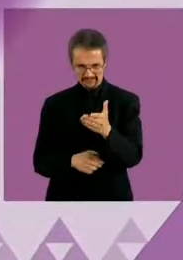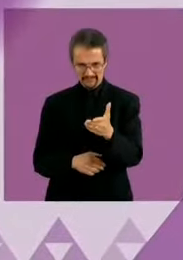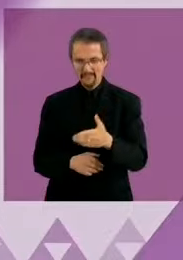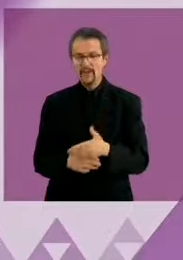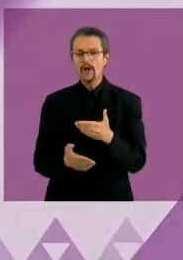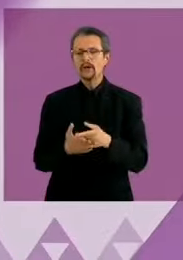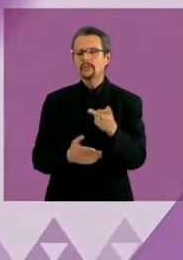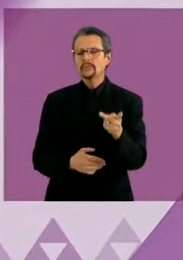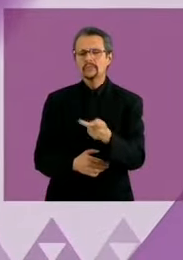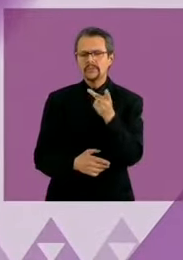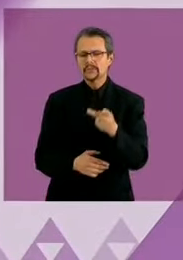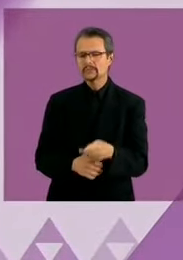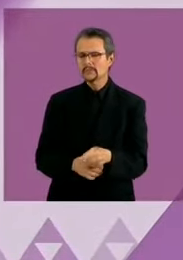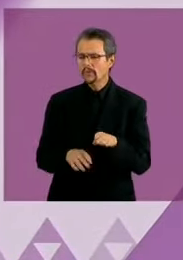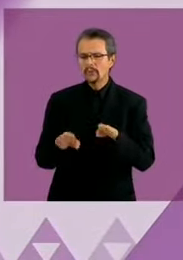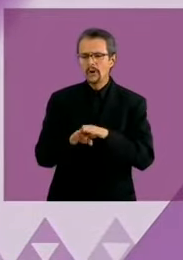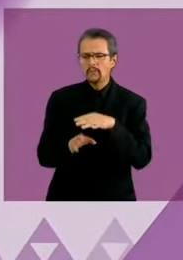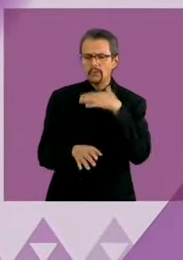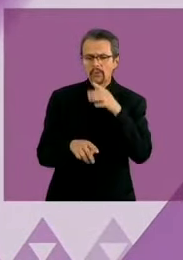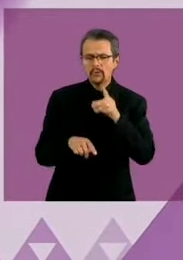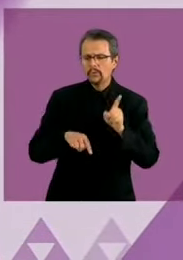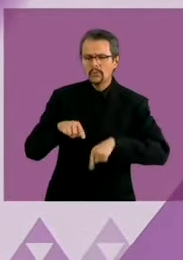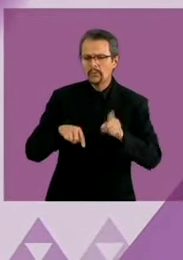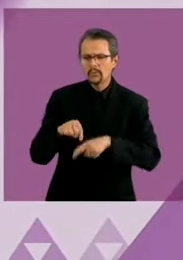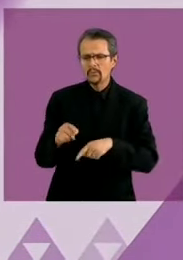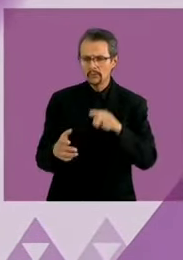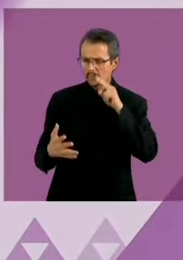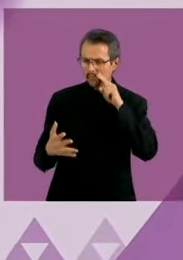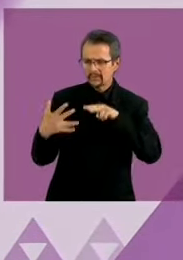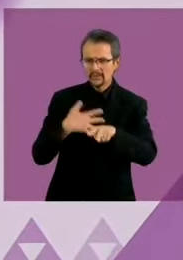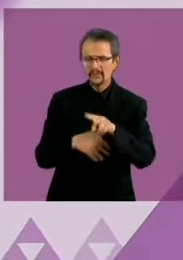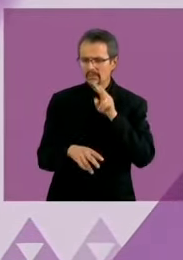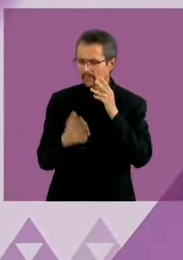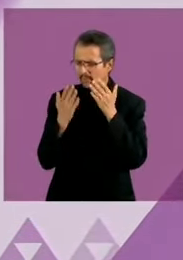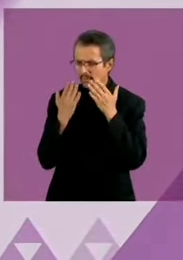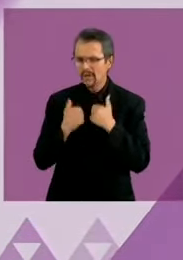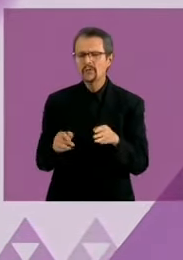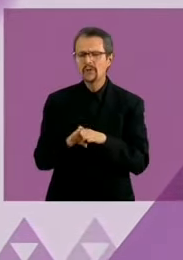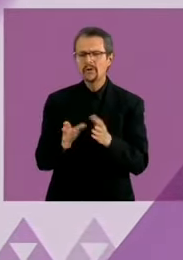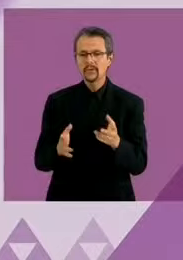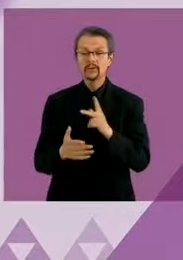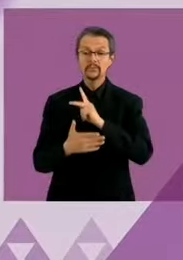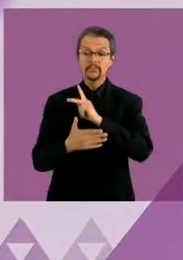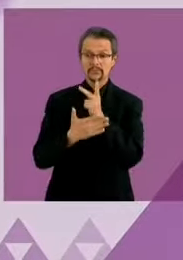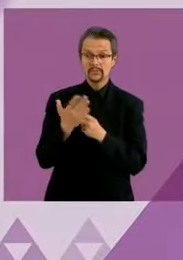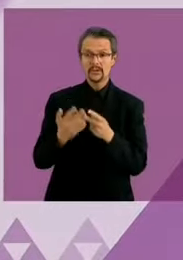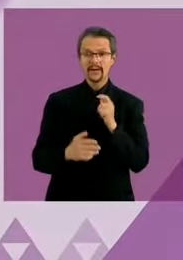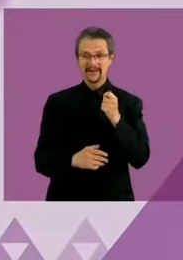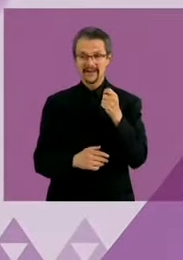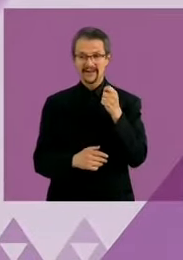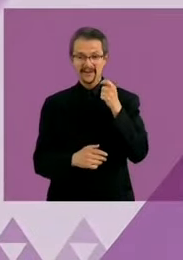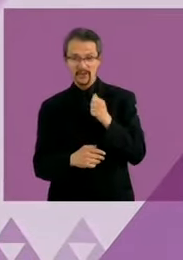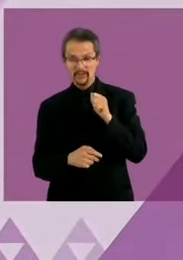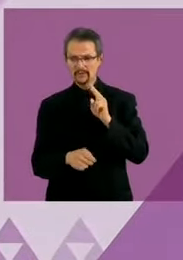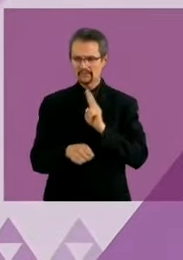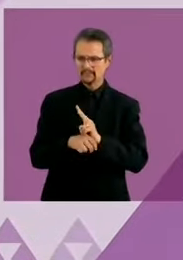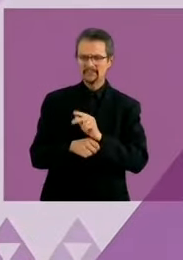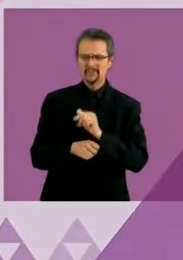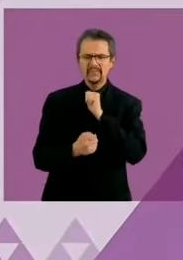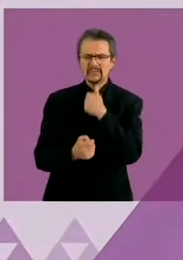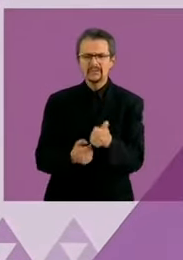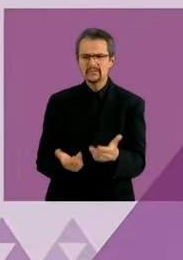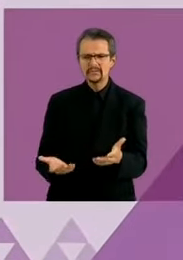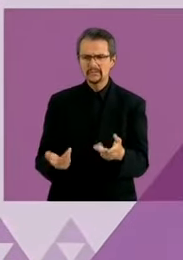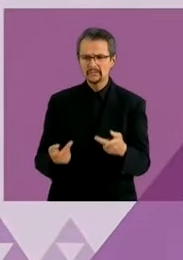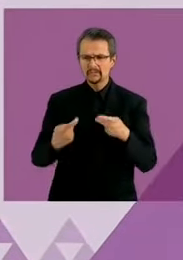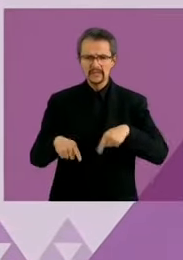cuando no hay transparencia? ¿Y por qué los apoyos sociales no son supervisados para que se les den a los más necesitados?